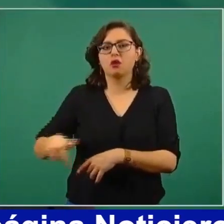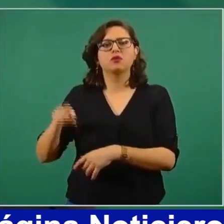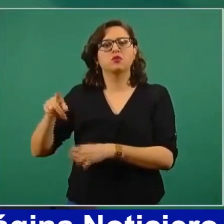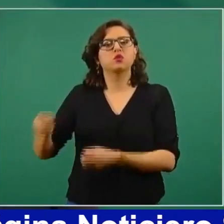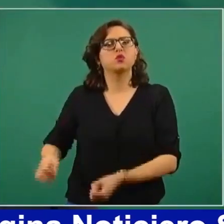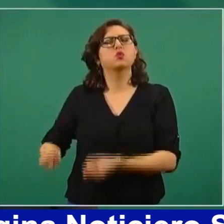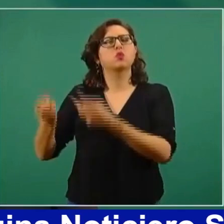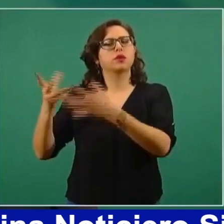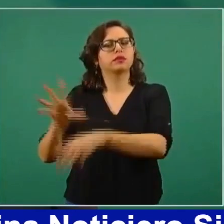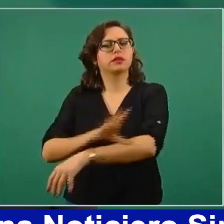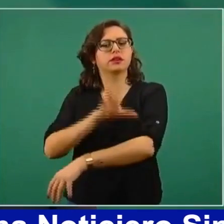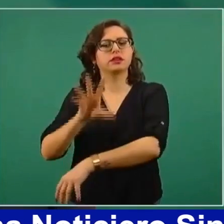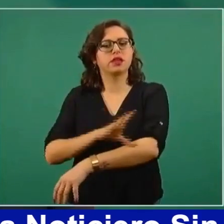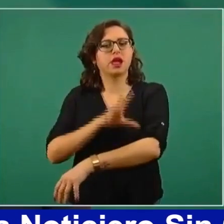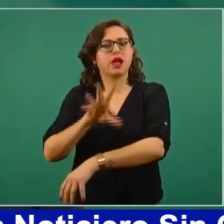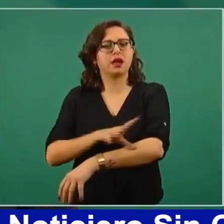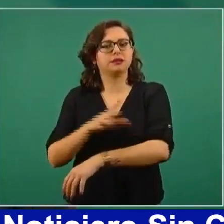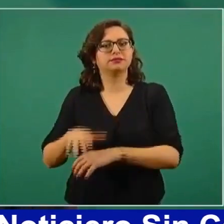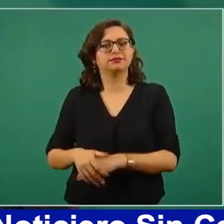es de la nación.